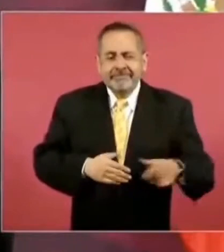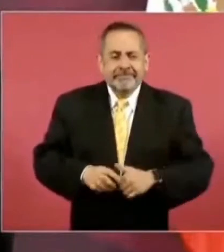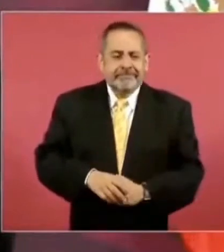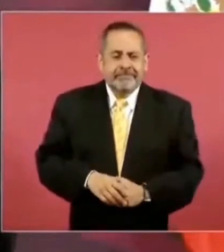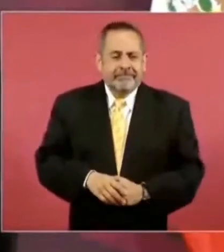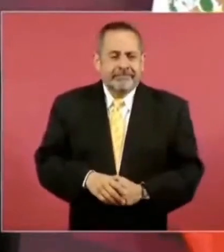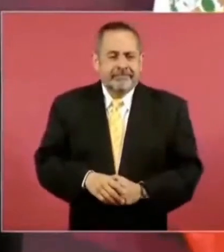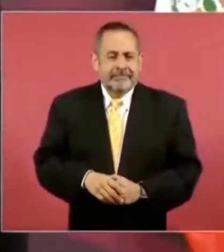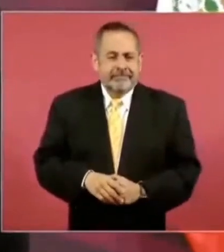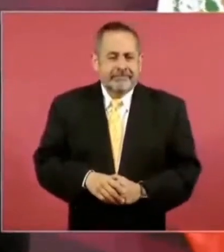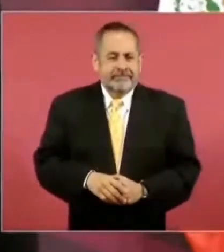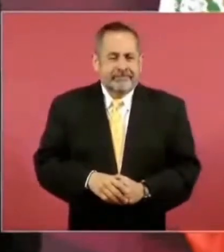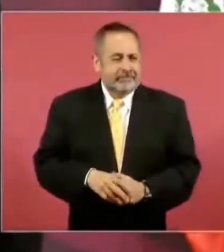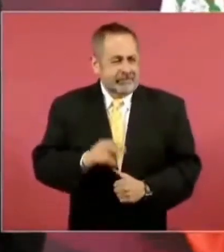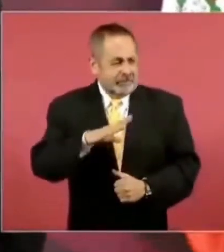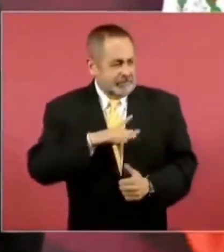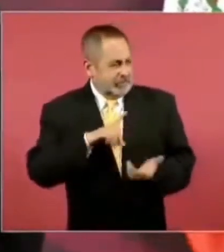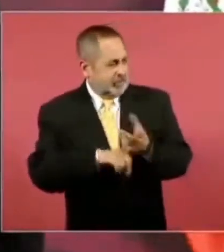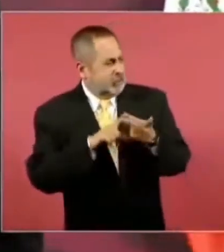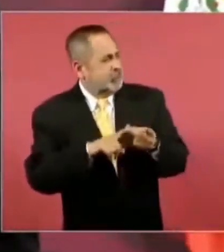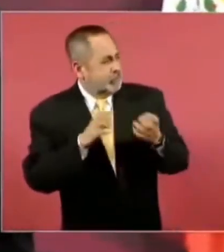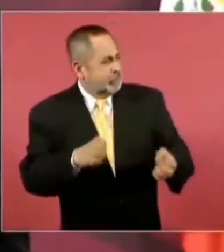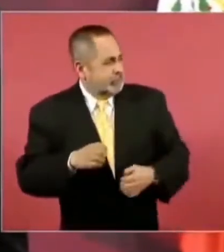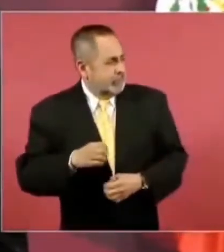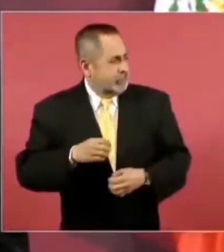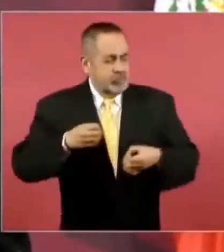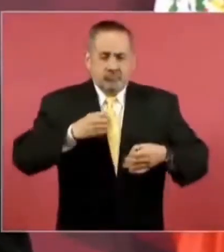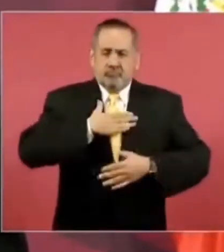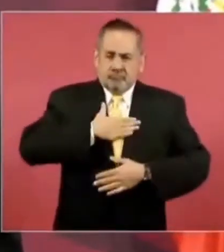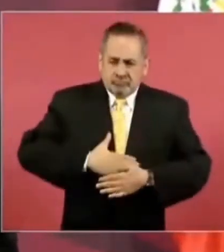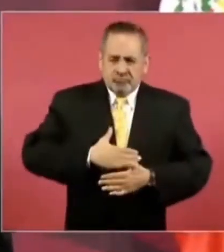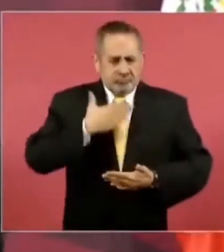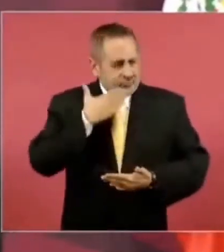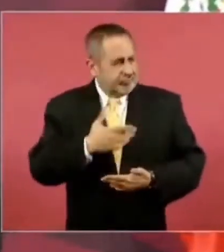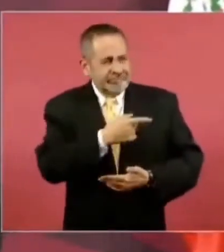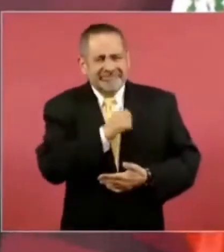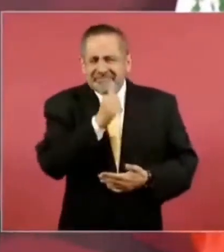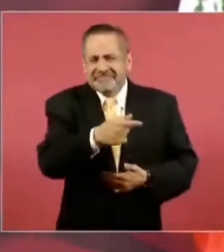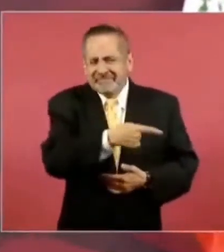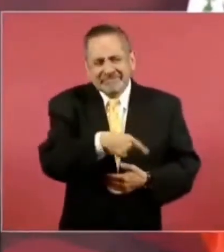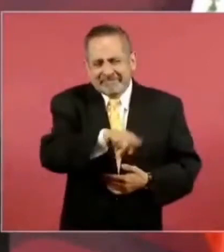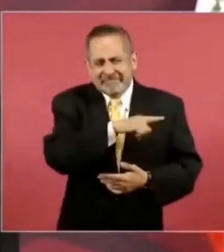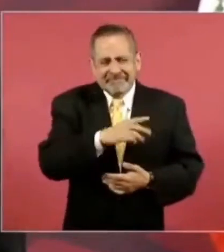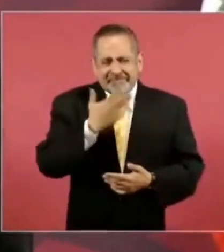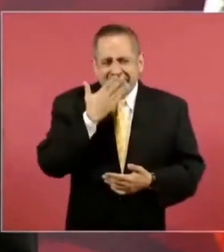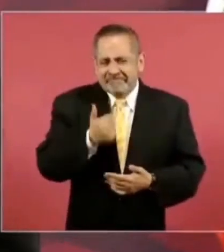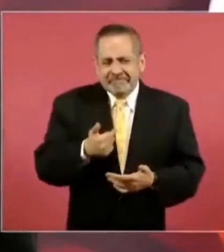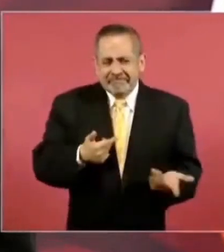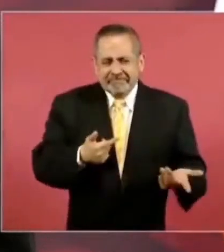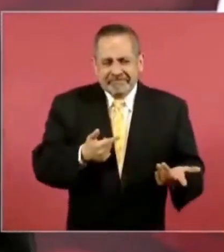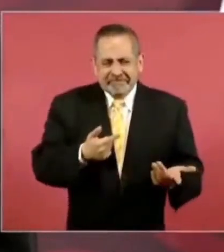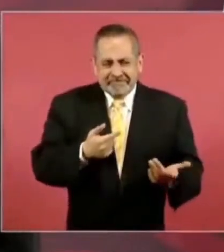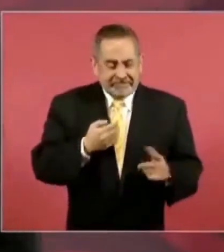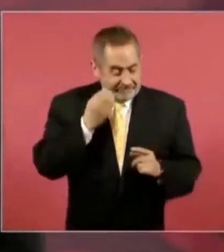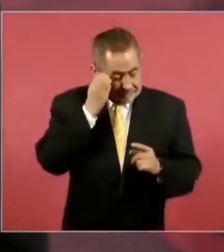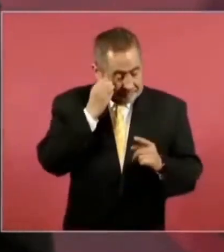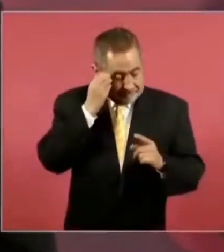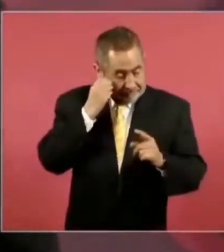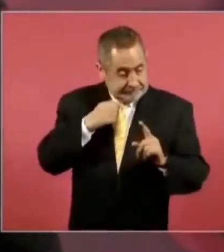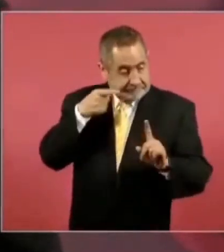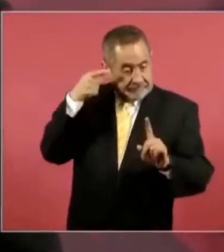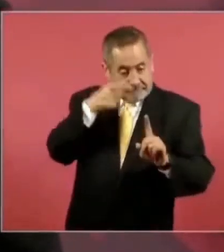No existe ahí como elemento central la